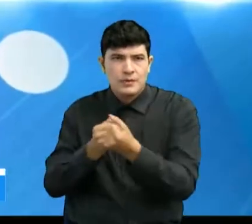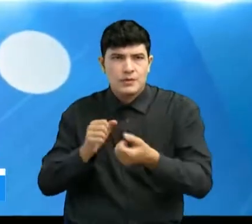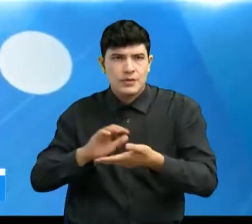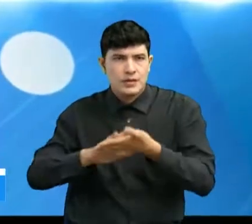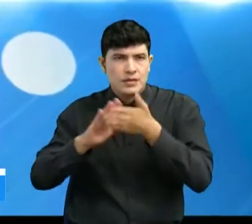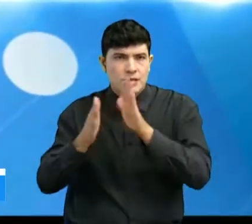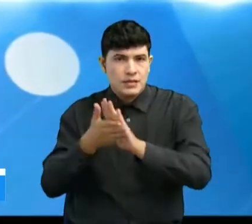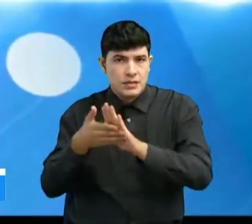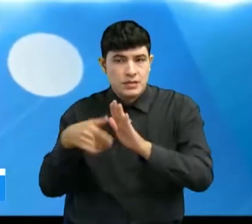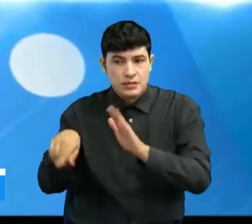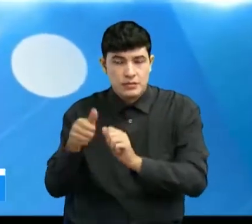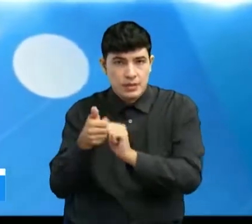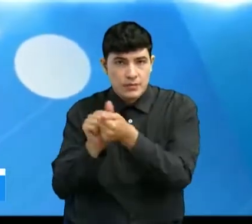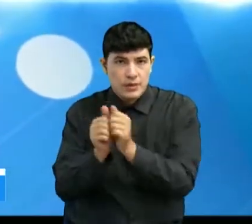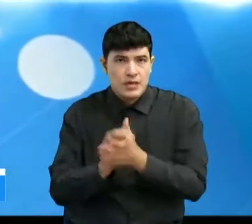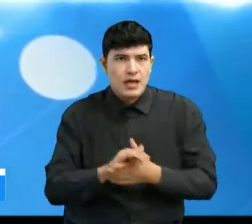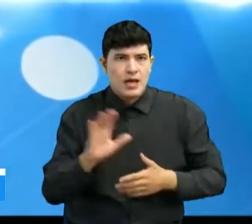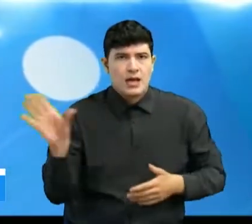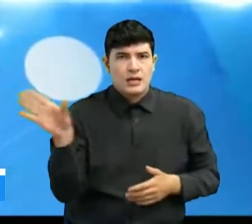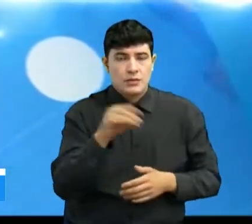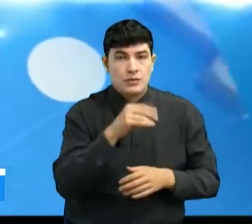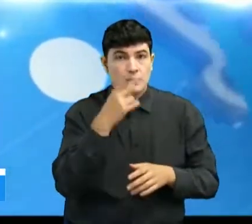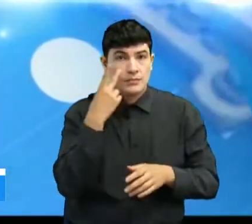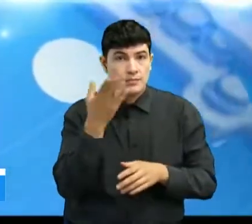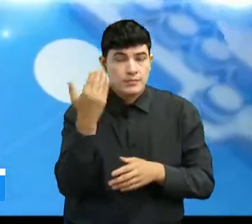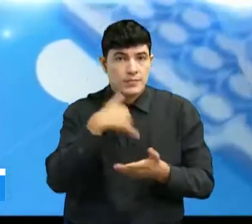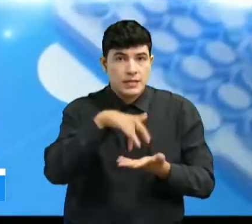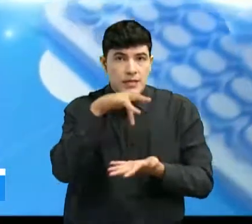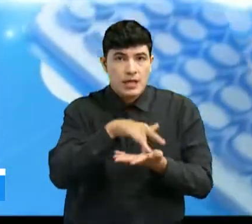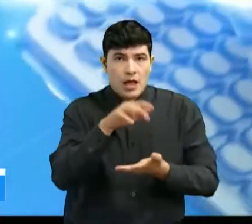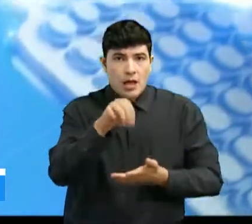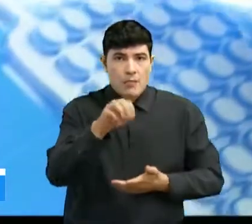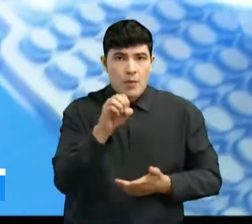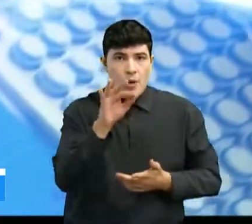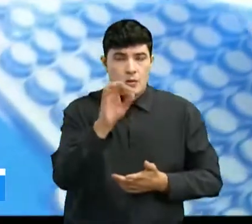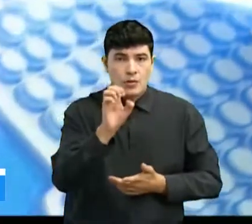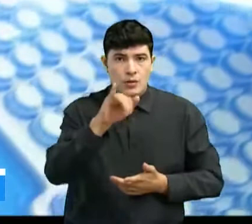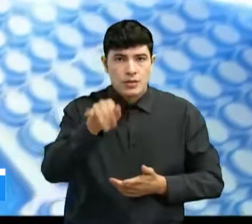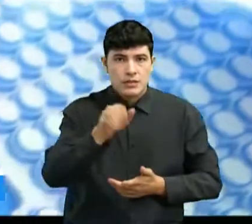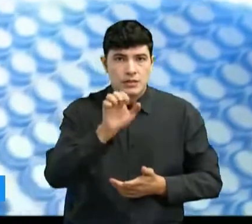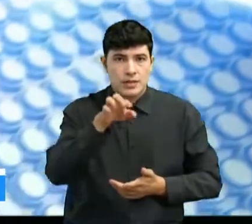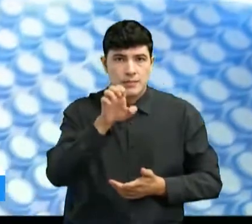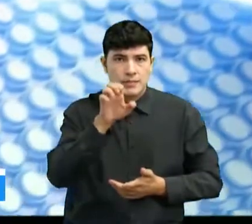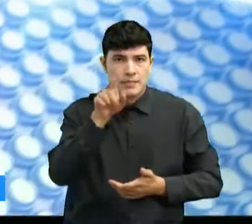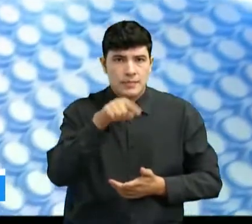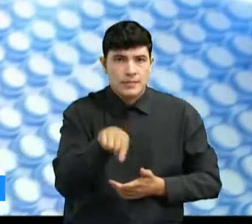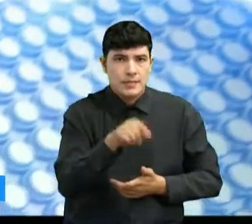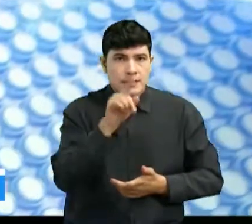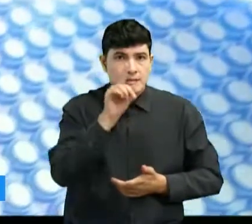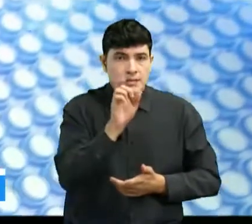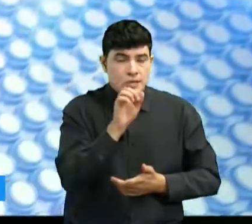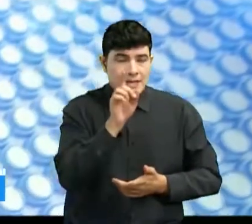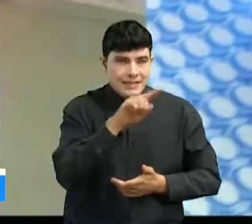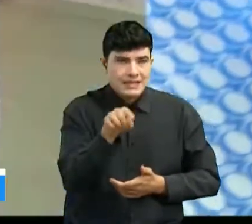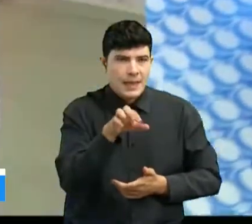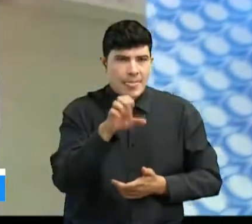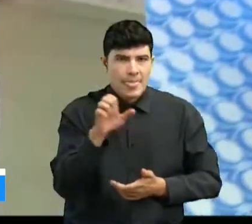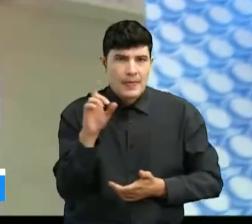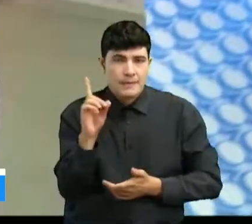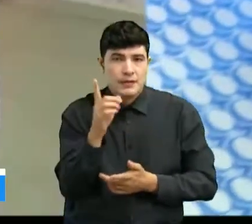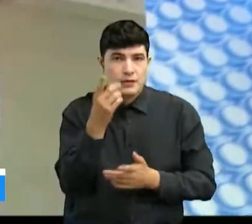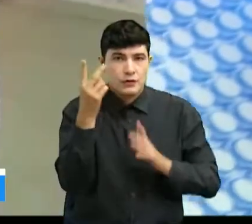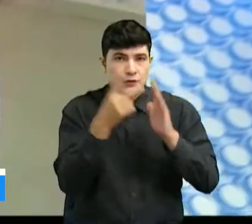participen en el torneo de MotoGP 2019 y también que van a ser de FIFA para que no se lo pierdan.